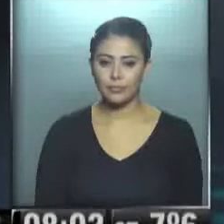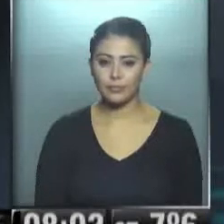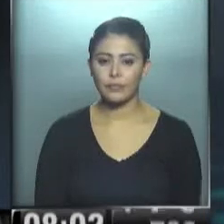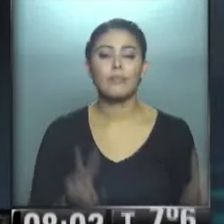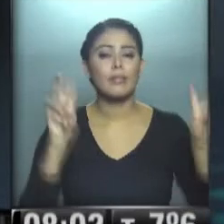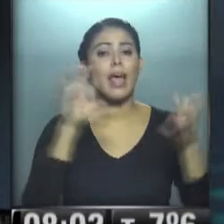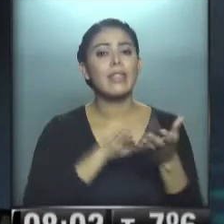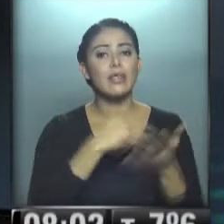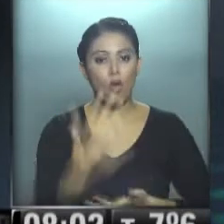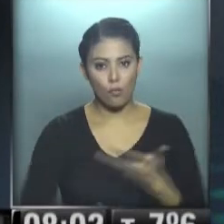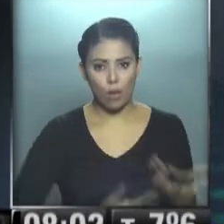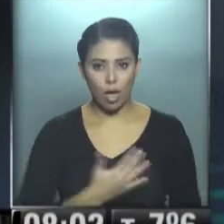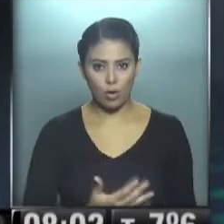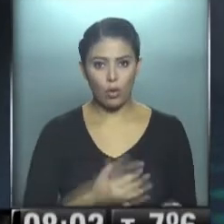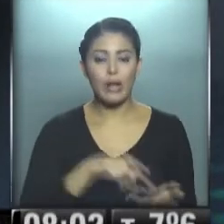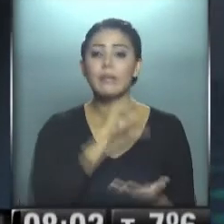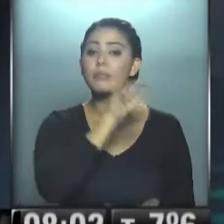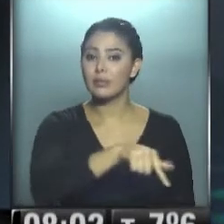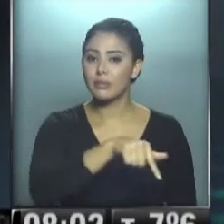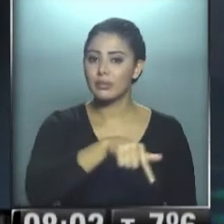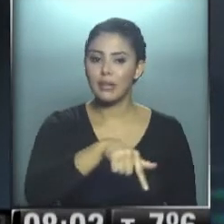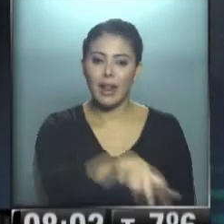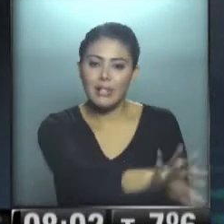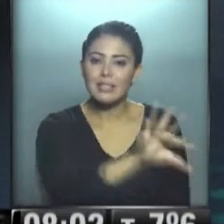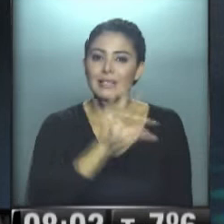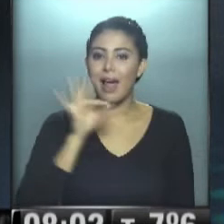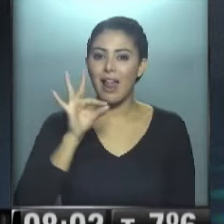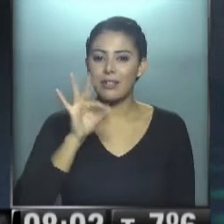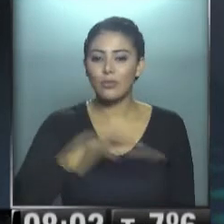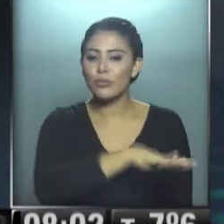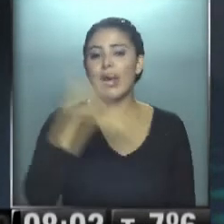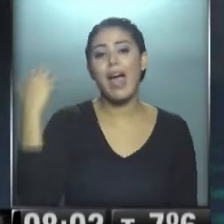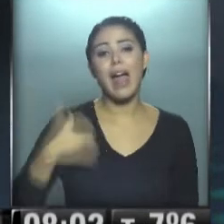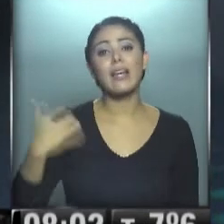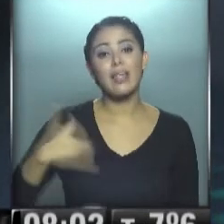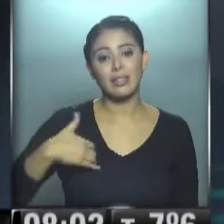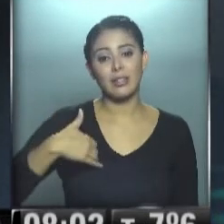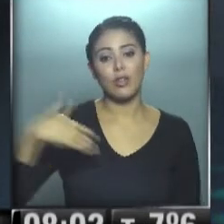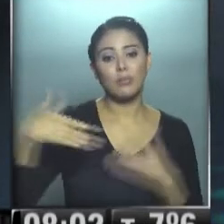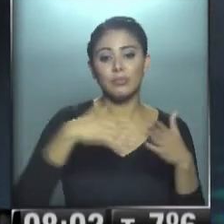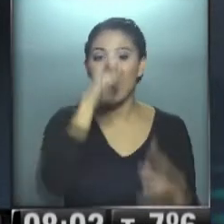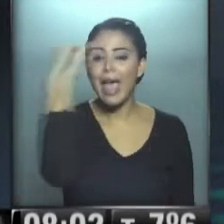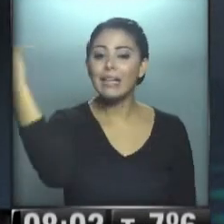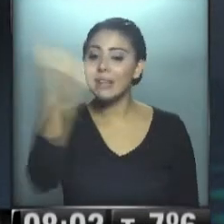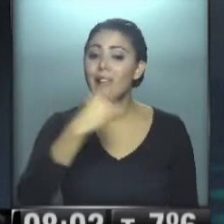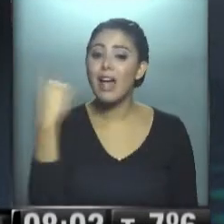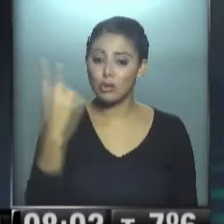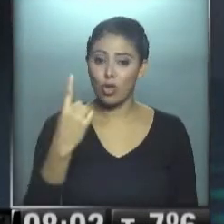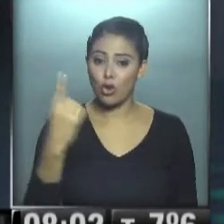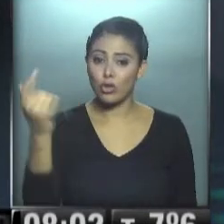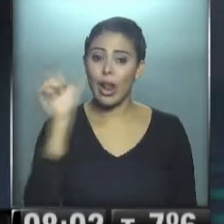Tierra del Fuego, Ushuaia fue seleccionada como sede argentina del circuito internacional de